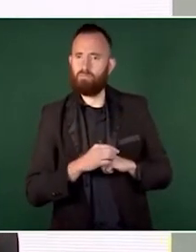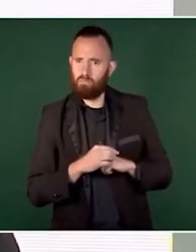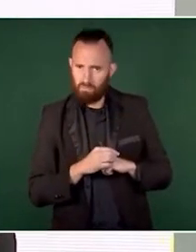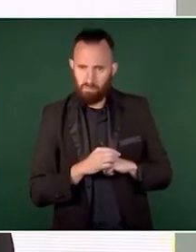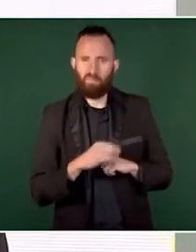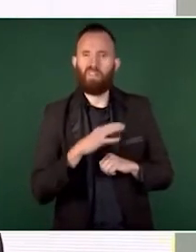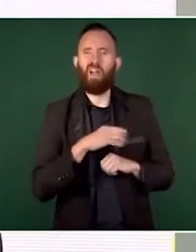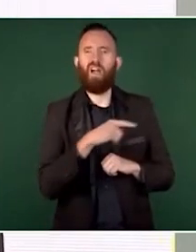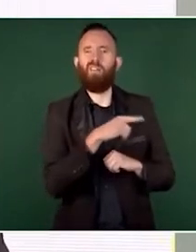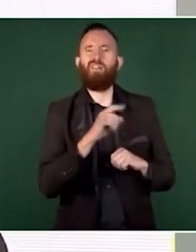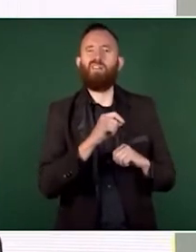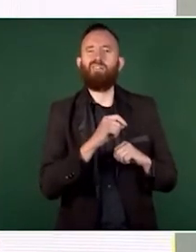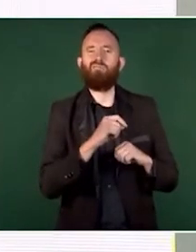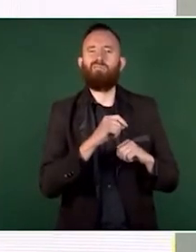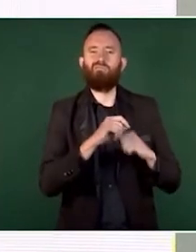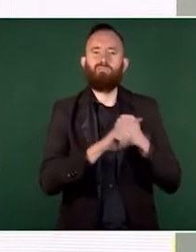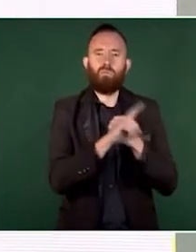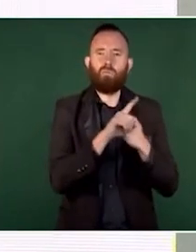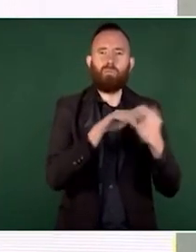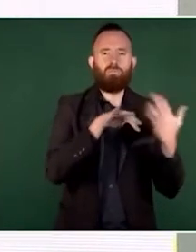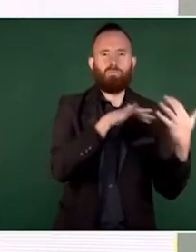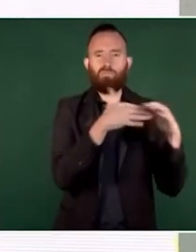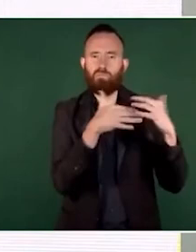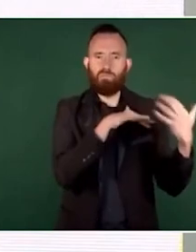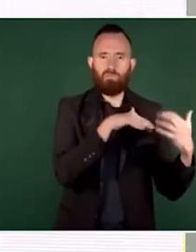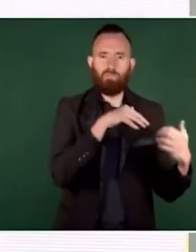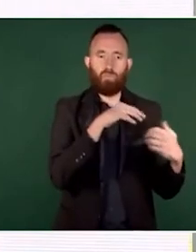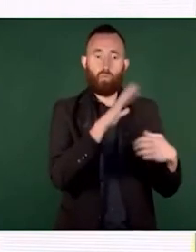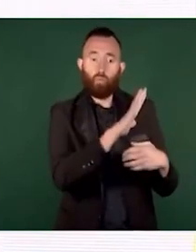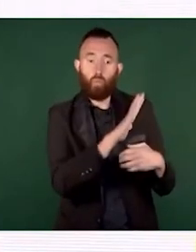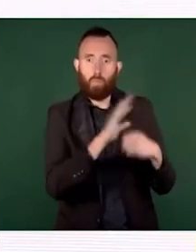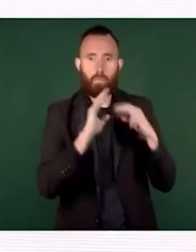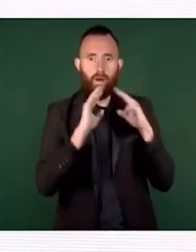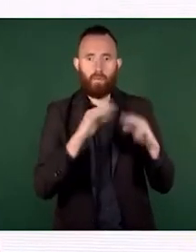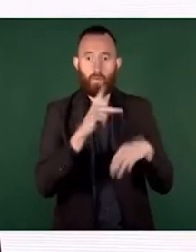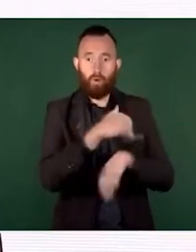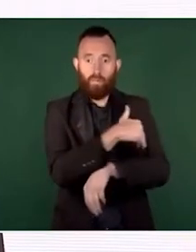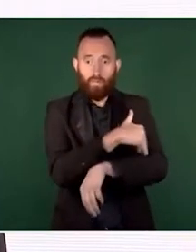no no los hijos no con la familia